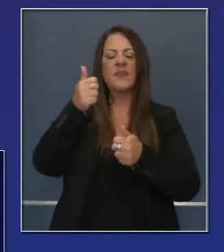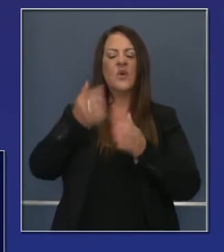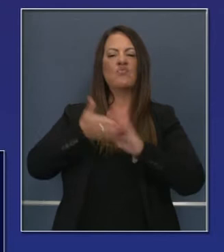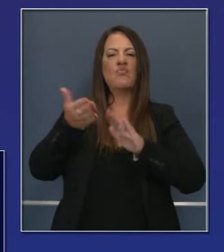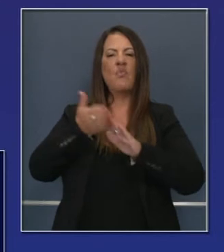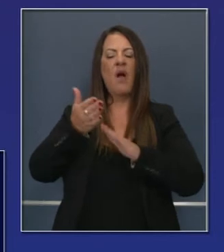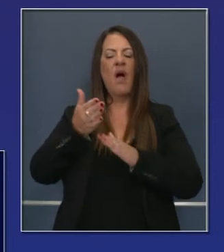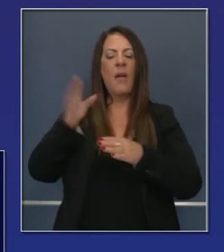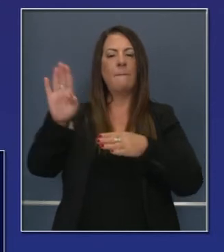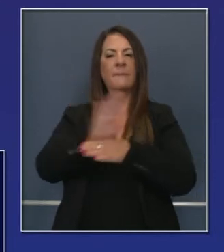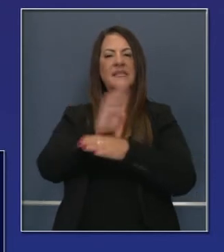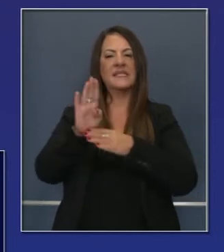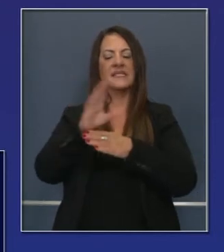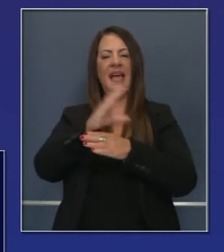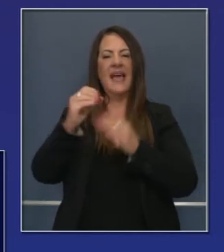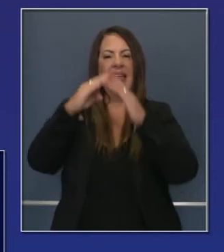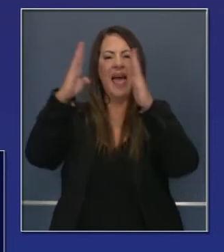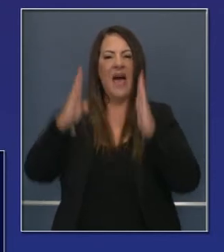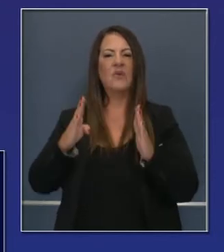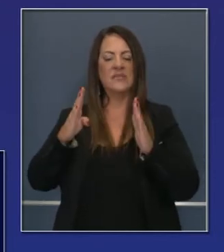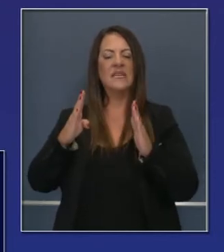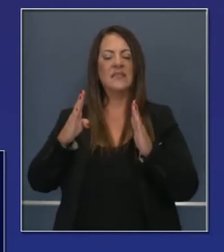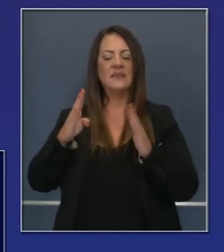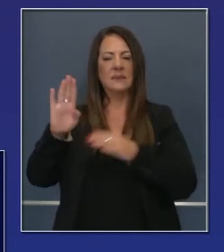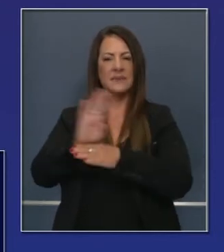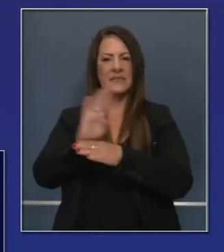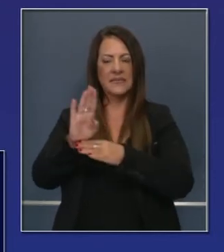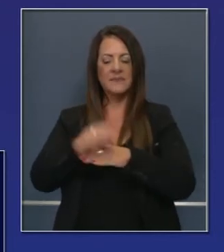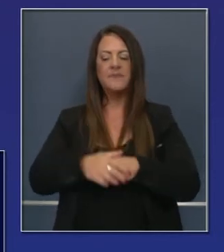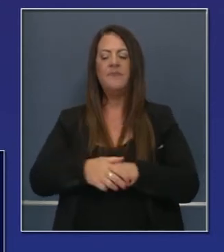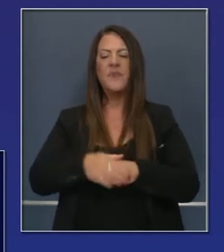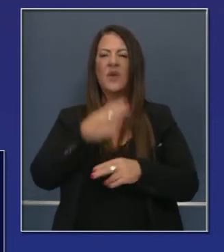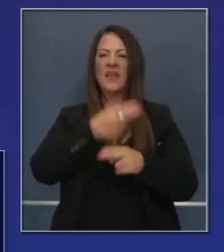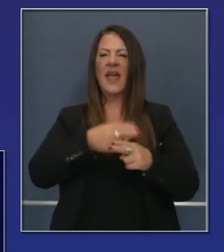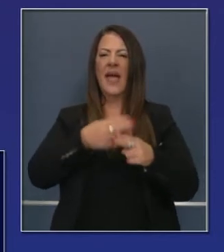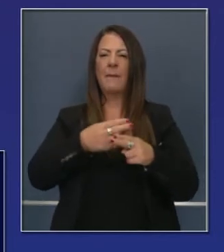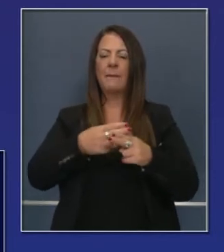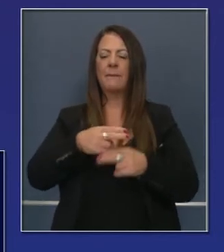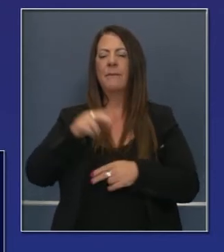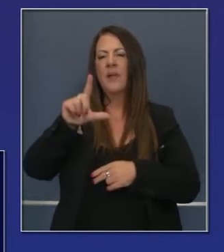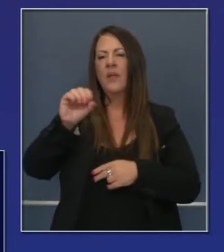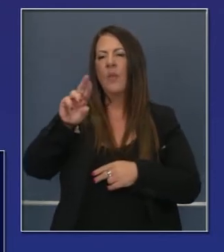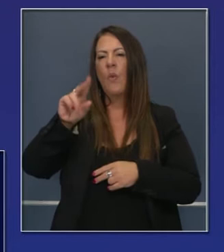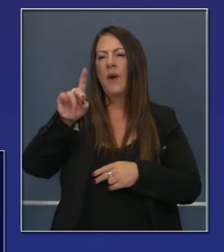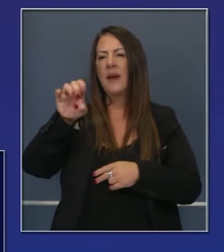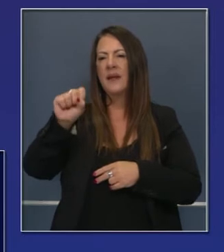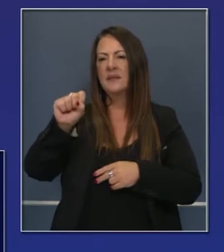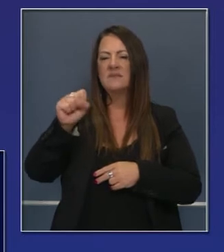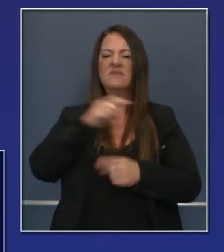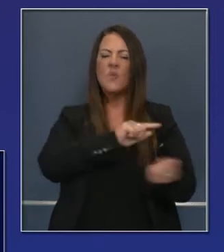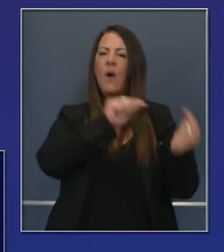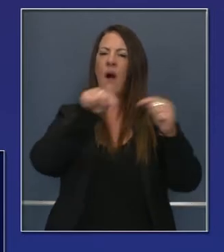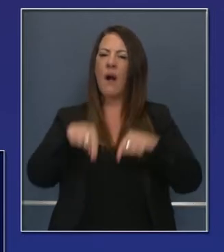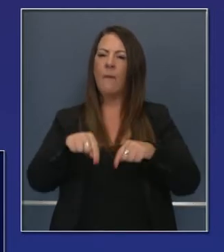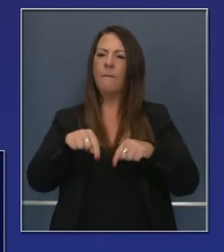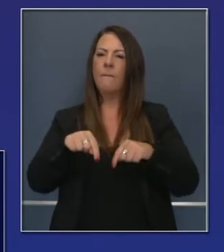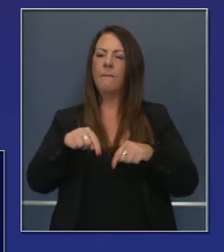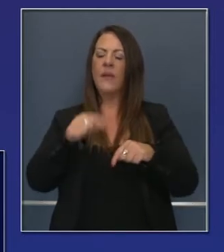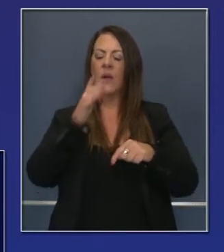viviendas en cuanto a esta presentación, ella vendrá y hablará un poco de su trabajo